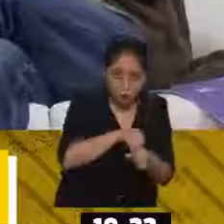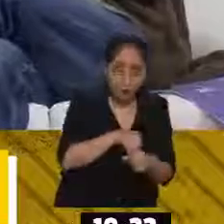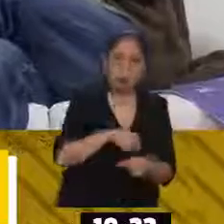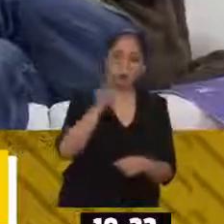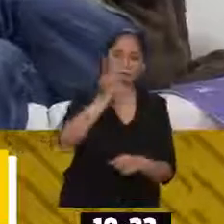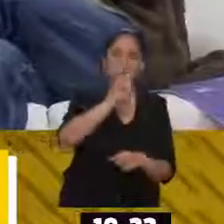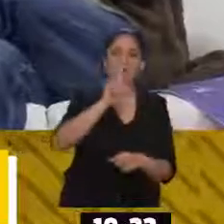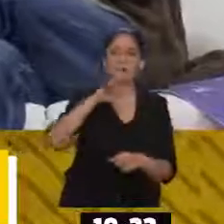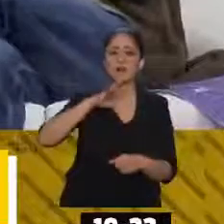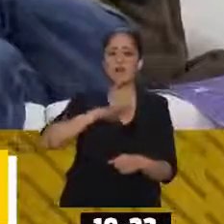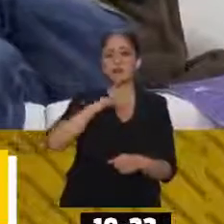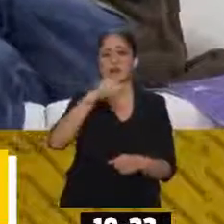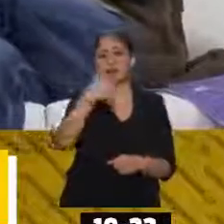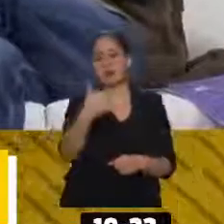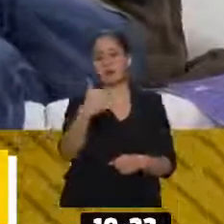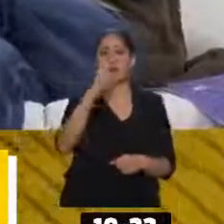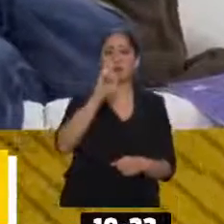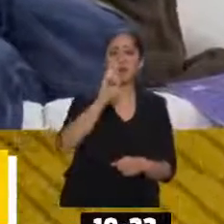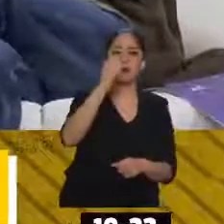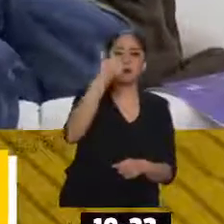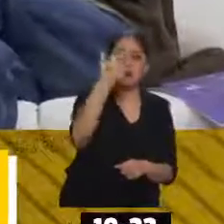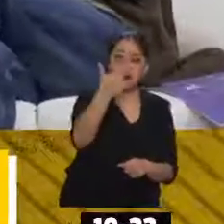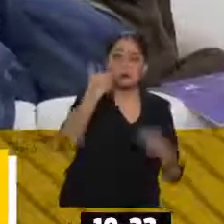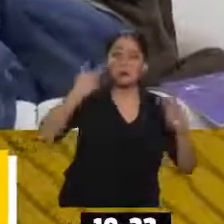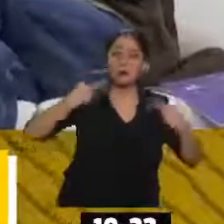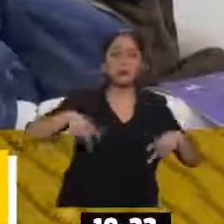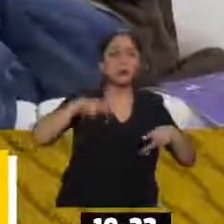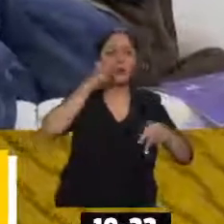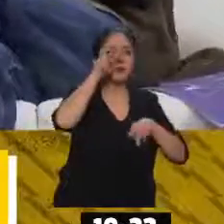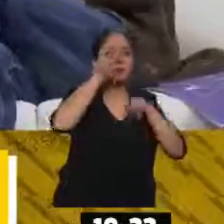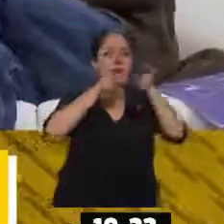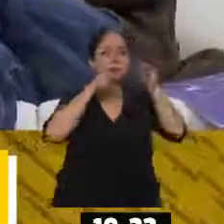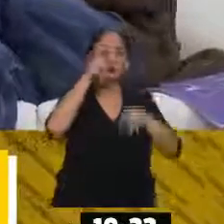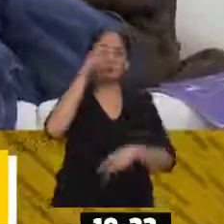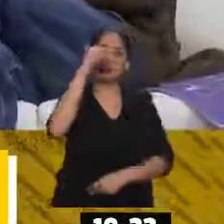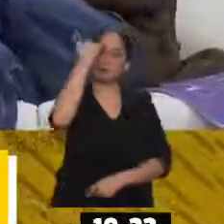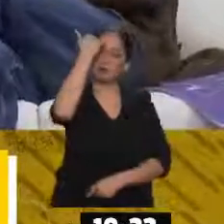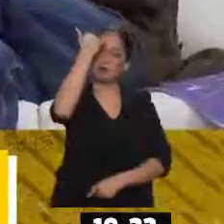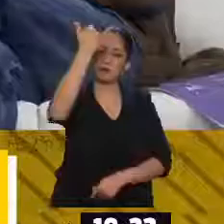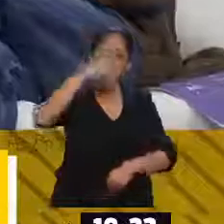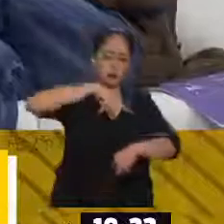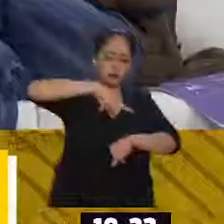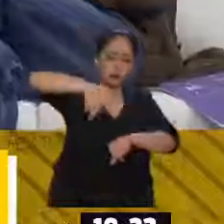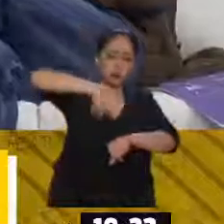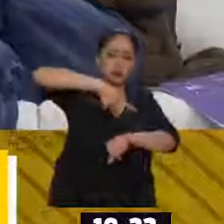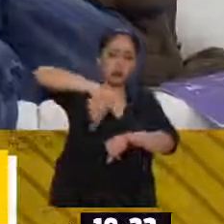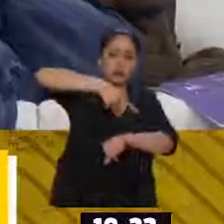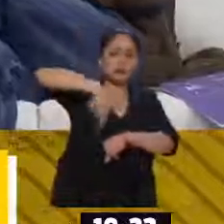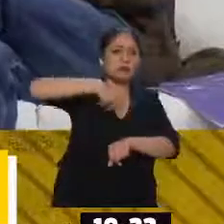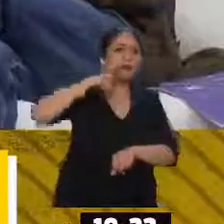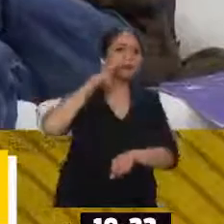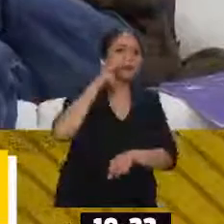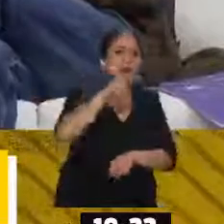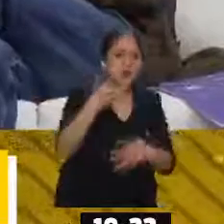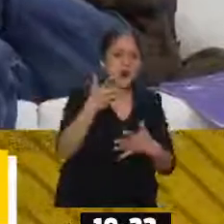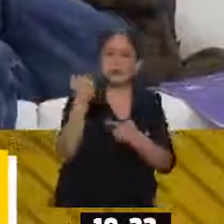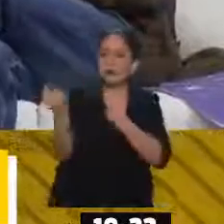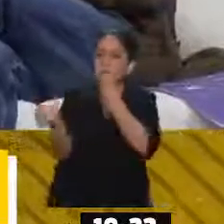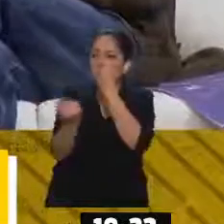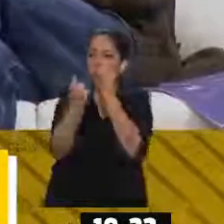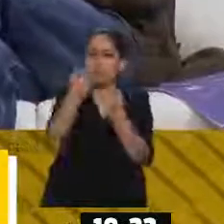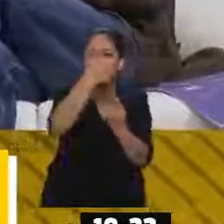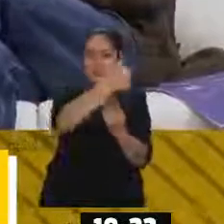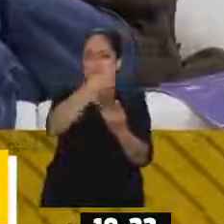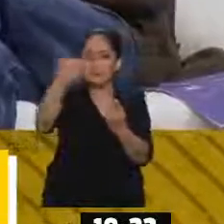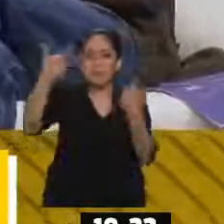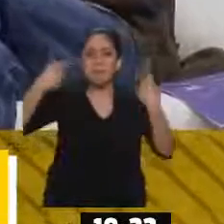Somos de 6,700 grabadores. No, pues imagínate las horas que suponen, ¿no? O sea, cada quien vio cuando menos 250. Más o menos.